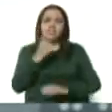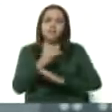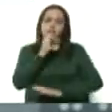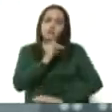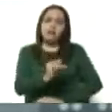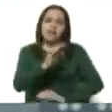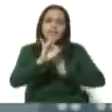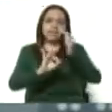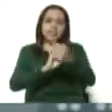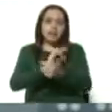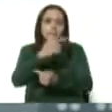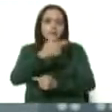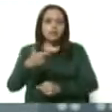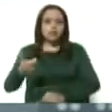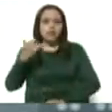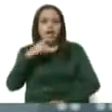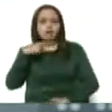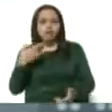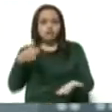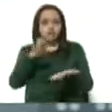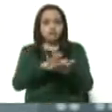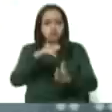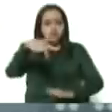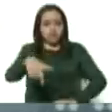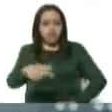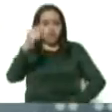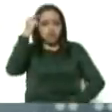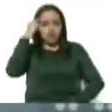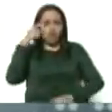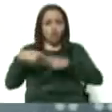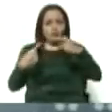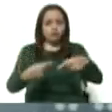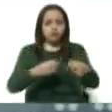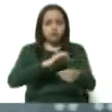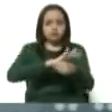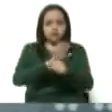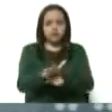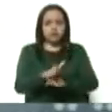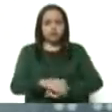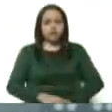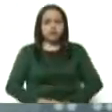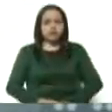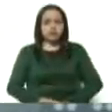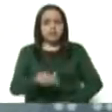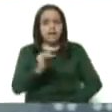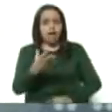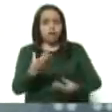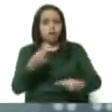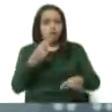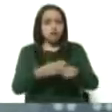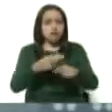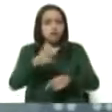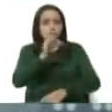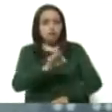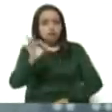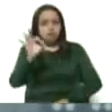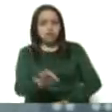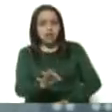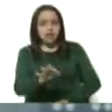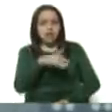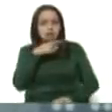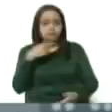de este virus, que es un virus muy infectante y también con un alto porcentaje de letalidad.